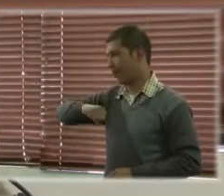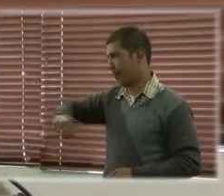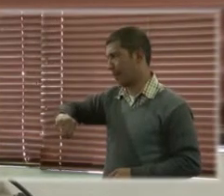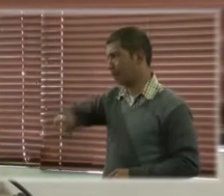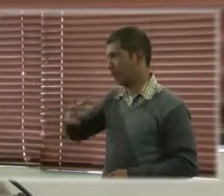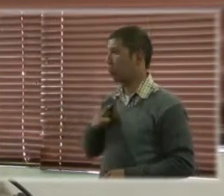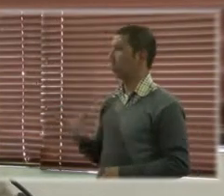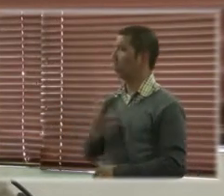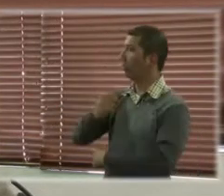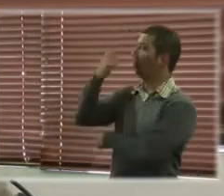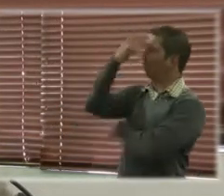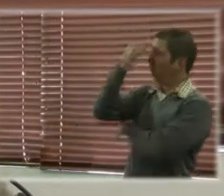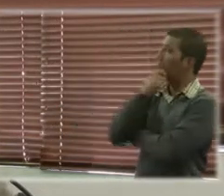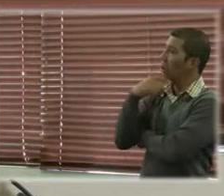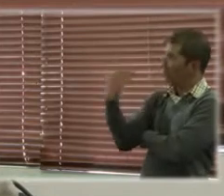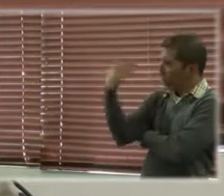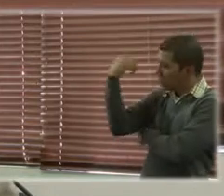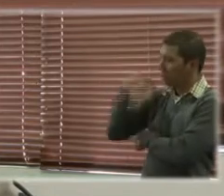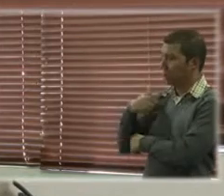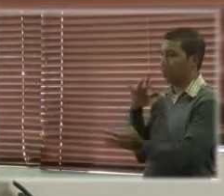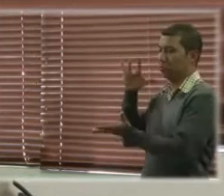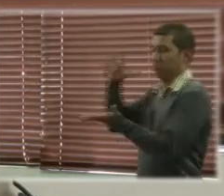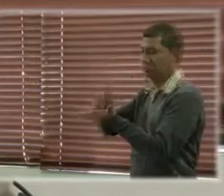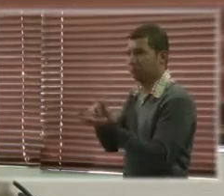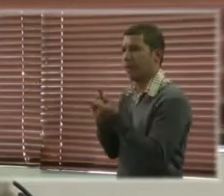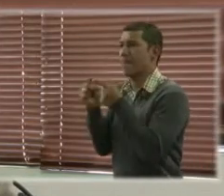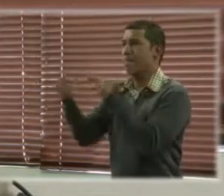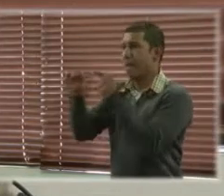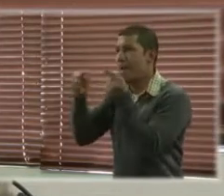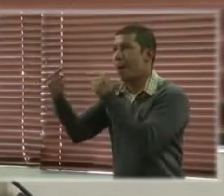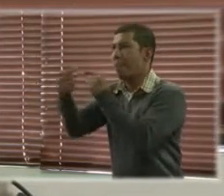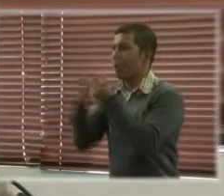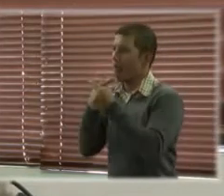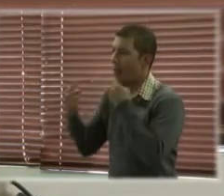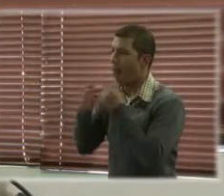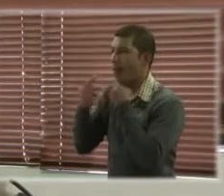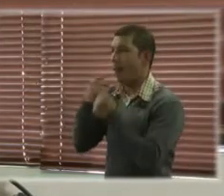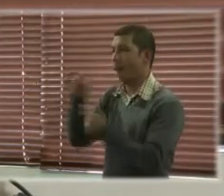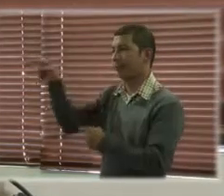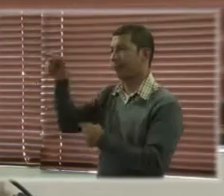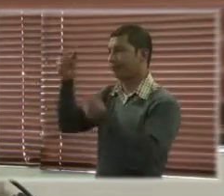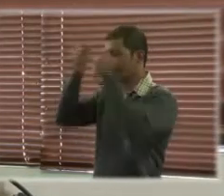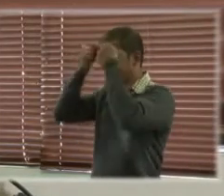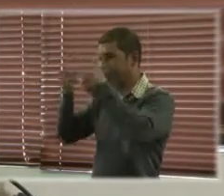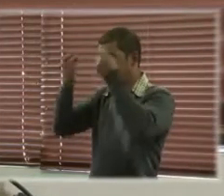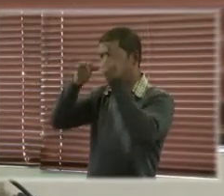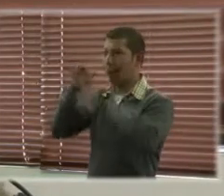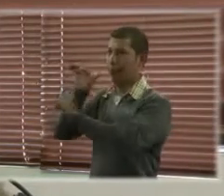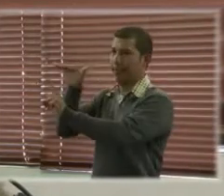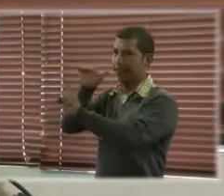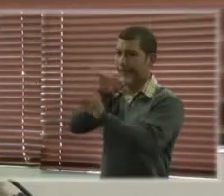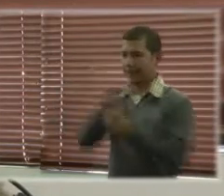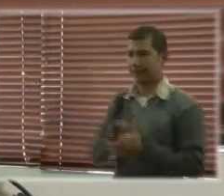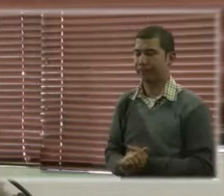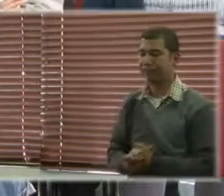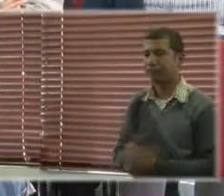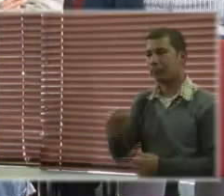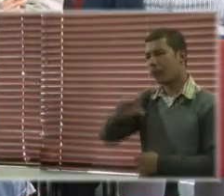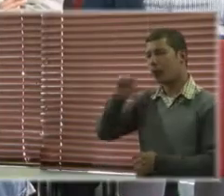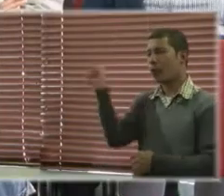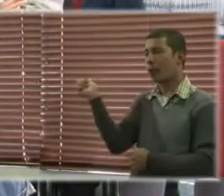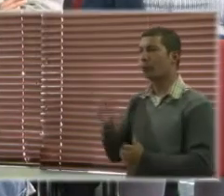idónea para traerlo. También estamos haciendo incidencia entre otros espacios como ONU Mujeres,